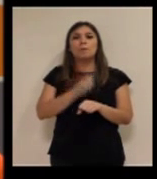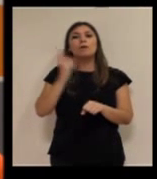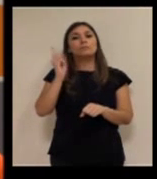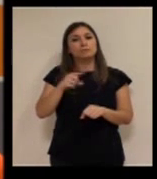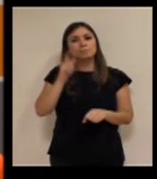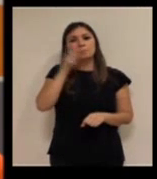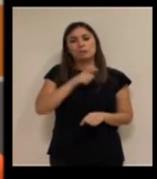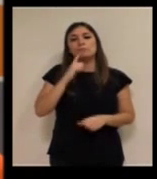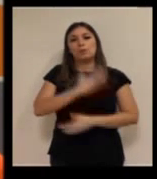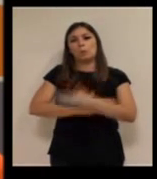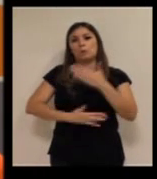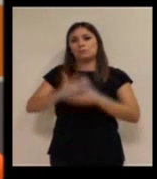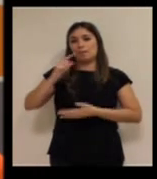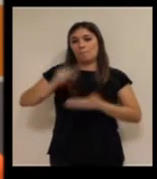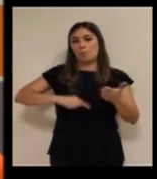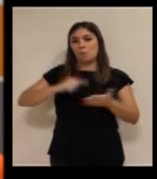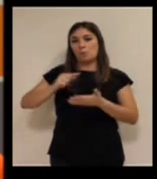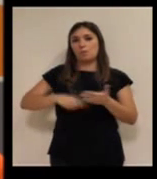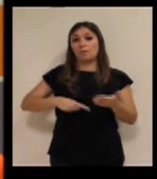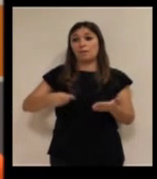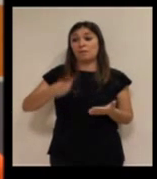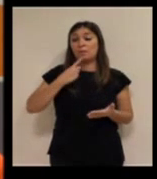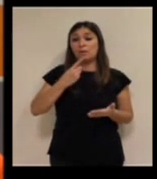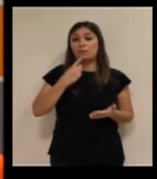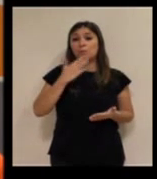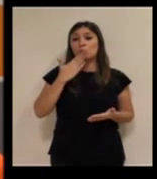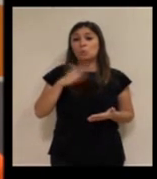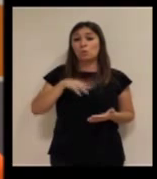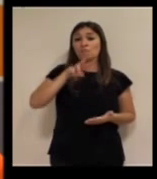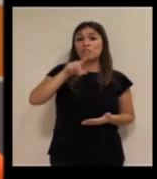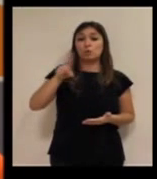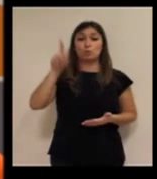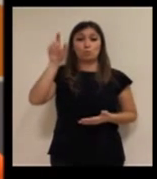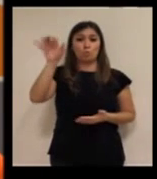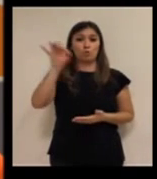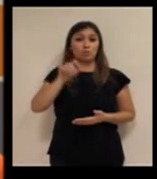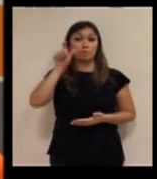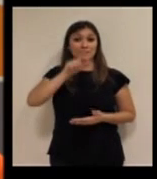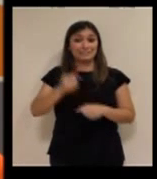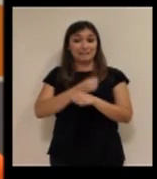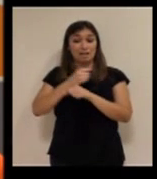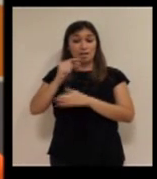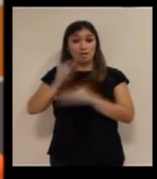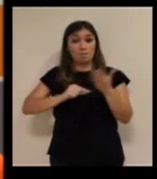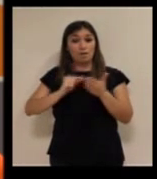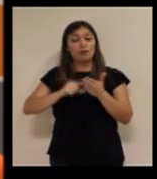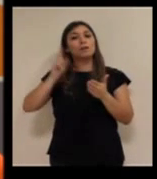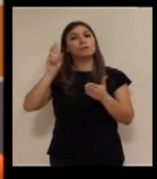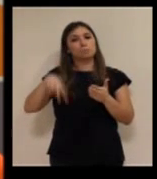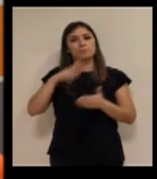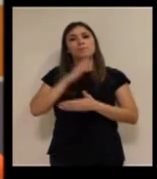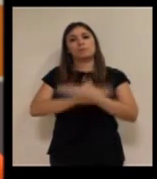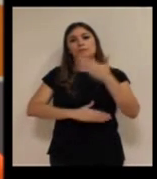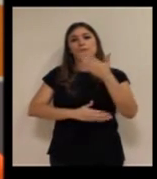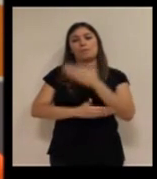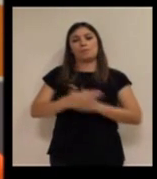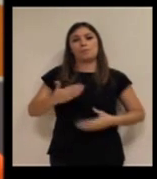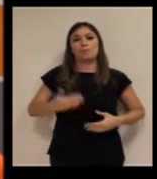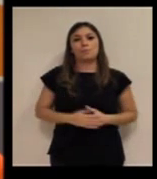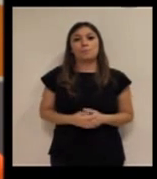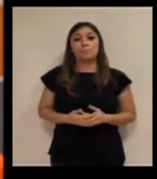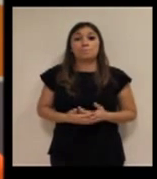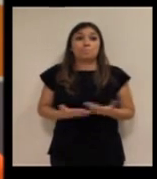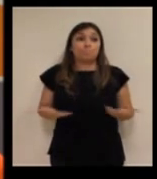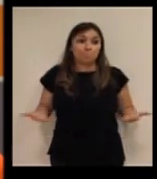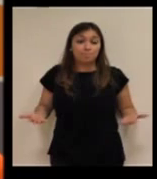puestos de trabajo de las personas con discapacidad que comenta que un 21% de personas trabajan en Personalia